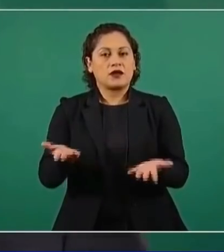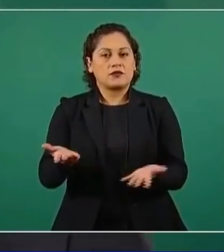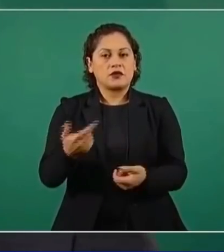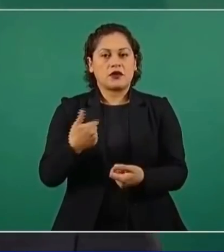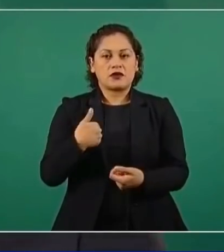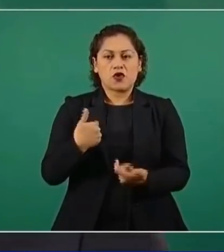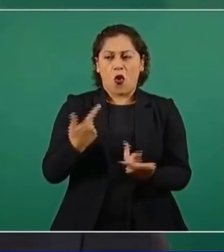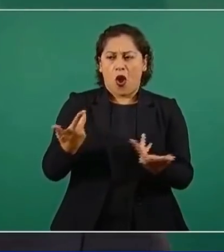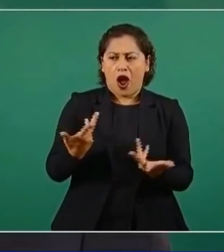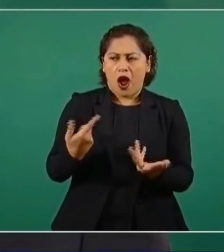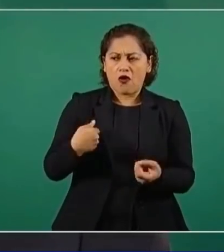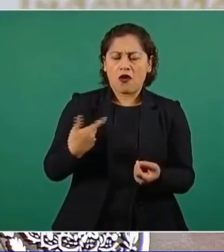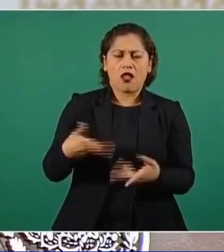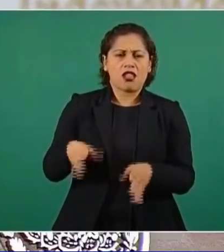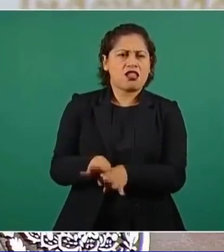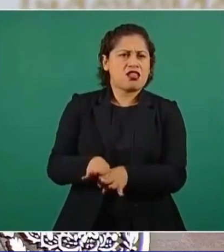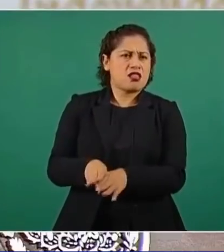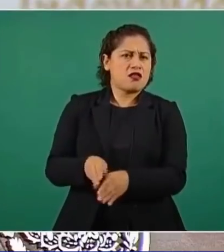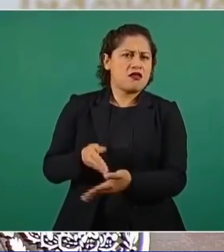forma.